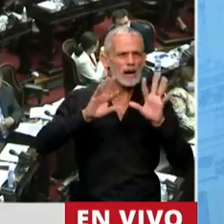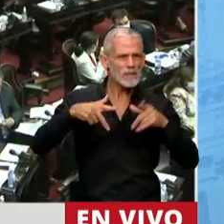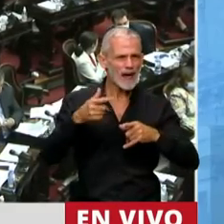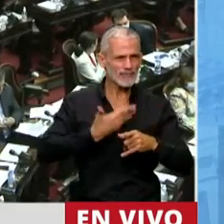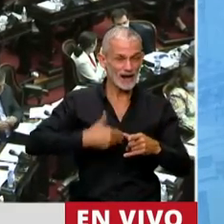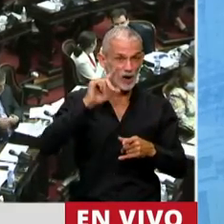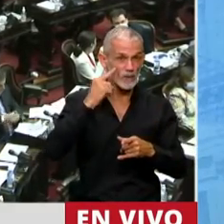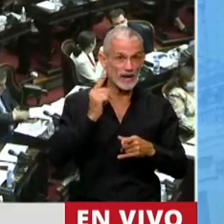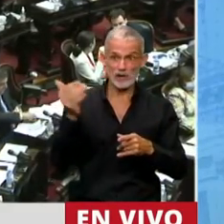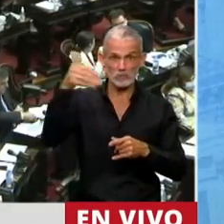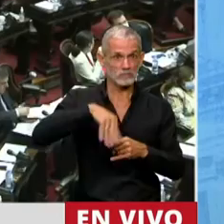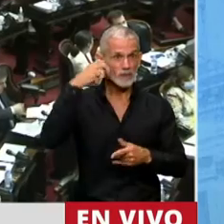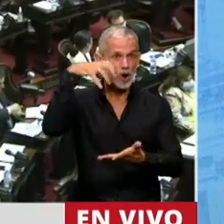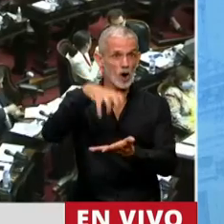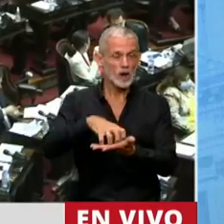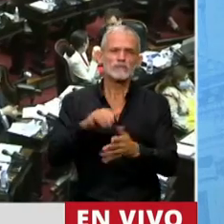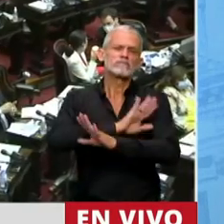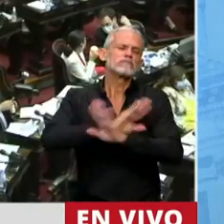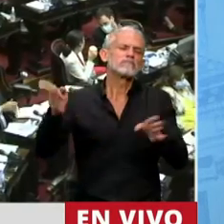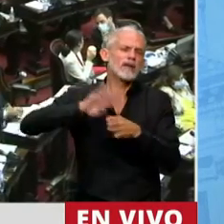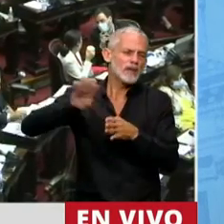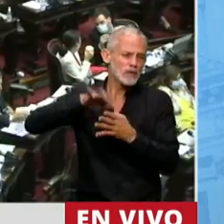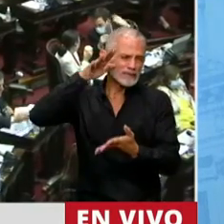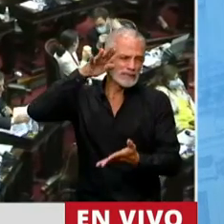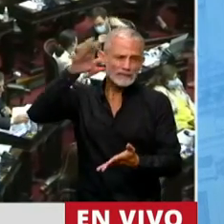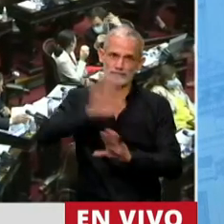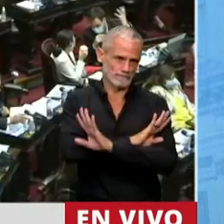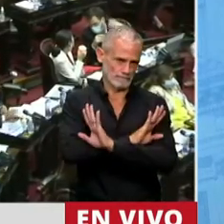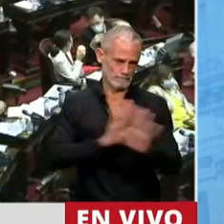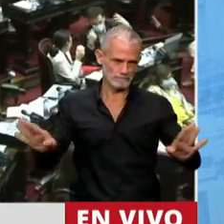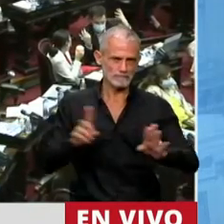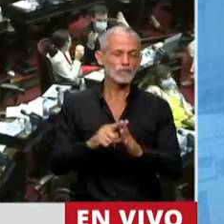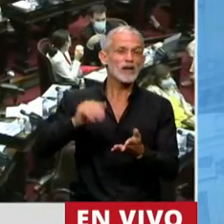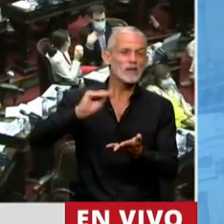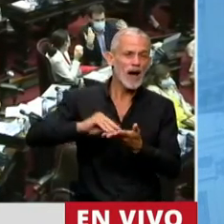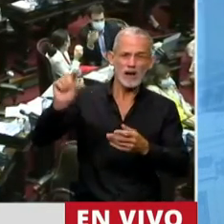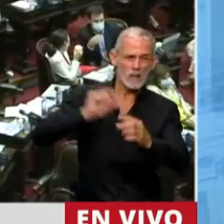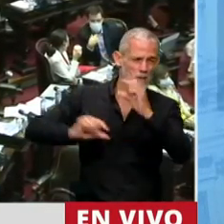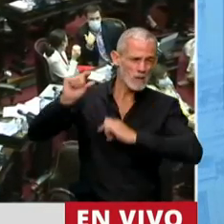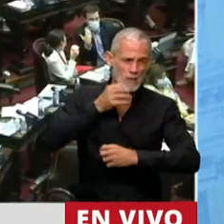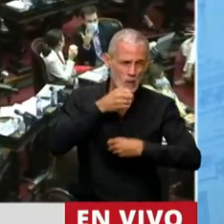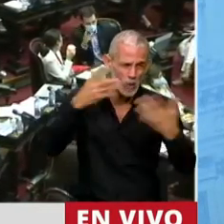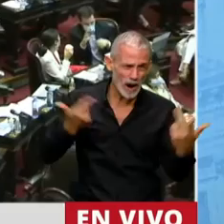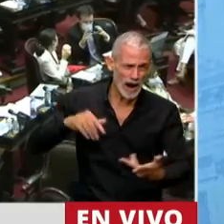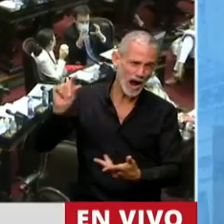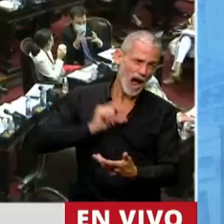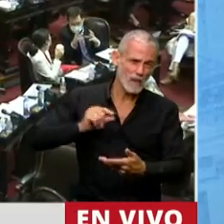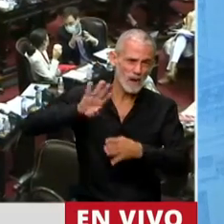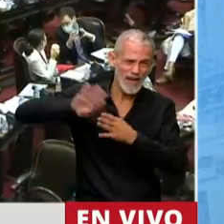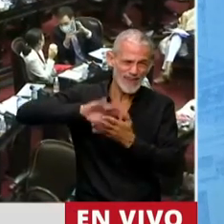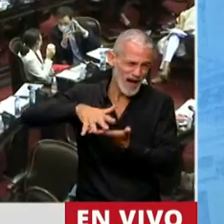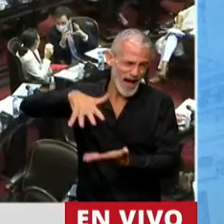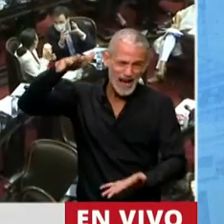venimos en este recinto a decir nunca más al sobreendeudamiento. Nunca más al sobreendeudamiento irresponsable. Nunca más al